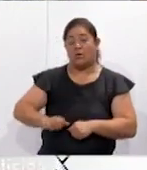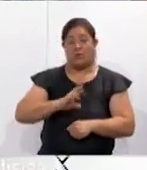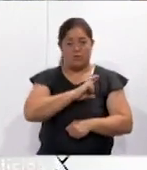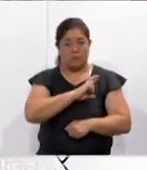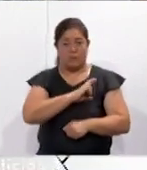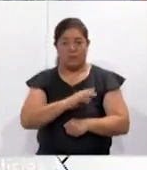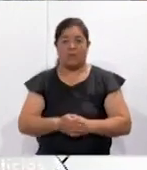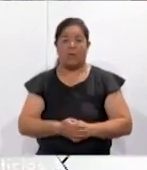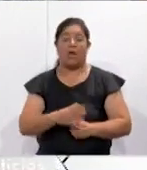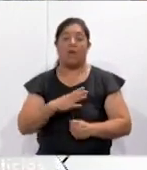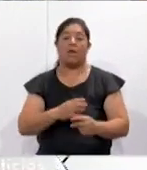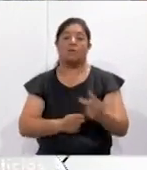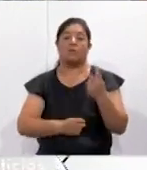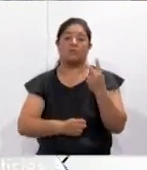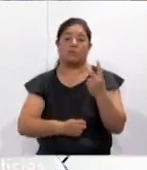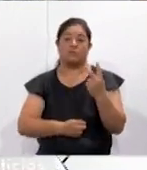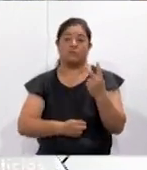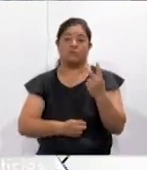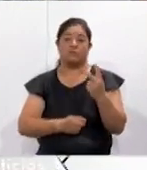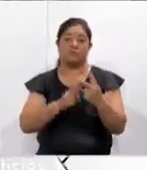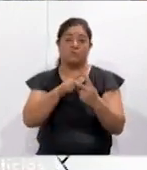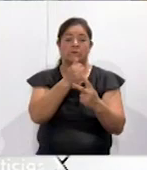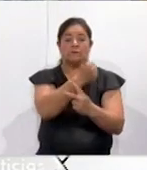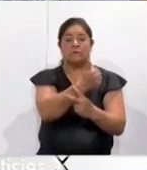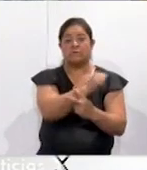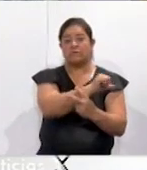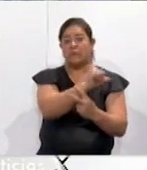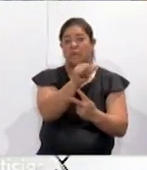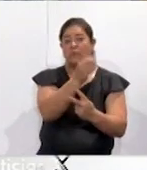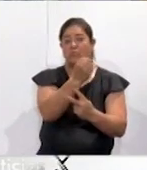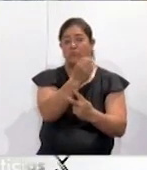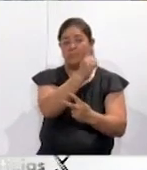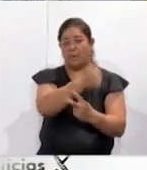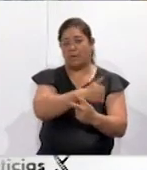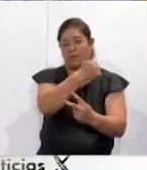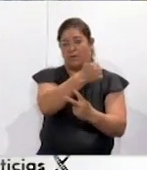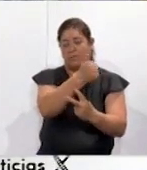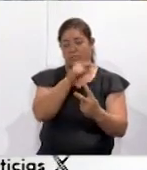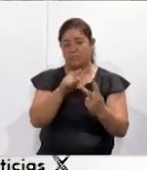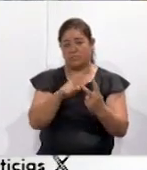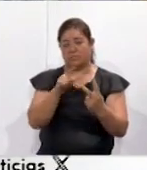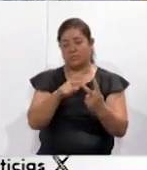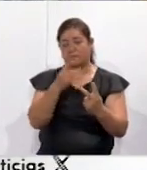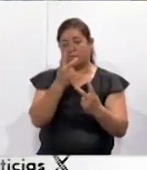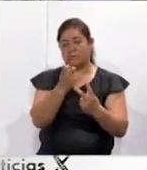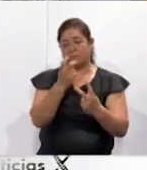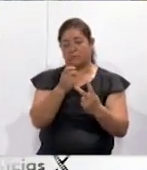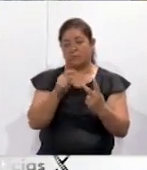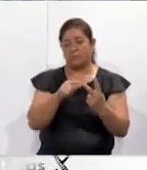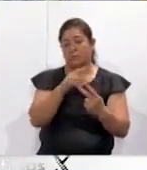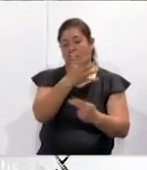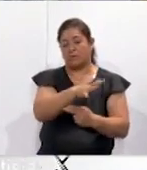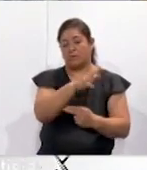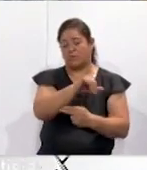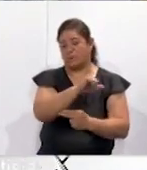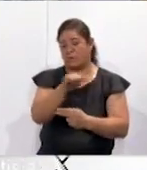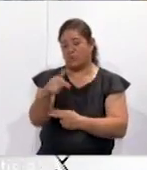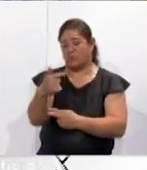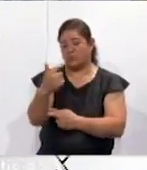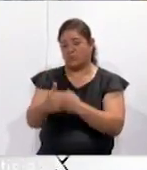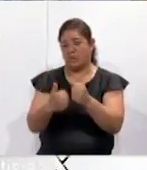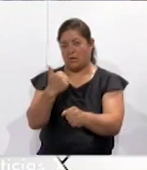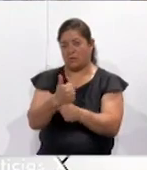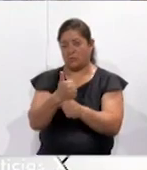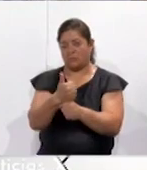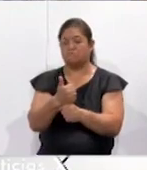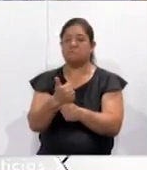categorías, la primera de 6 a 9 años y la segunda categoría que va dirigida de 10 a 12 años de edad.